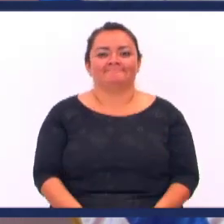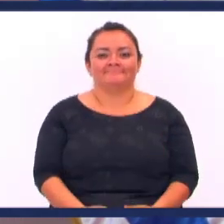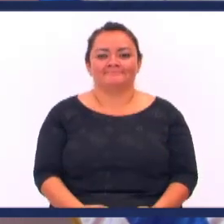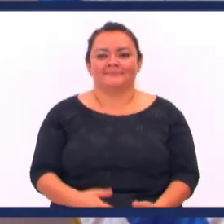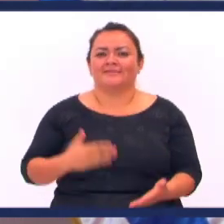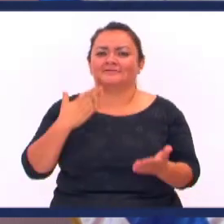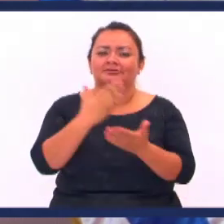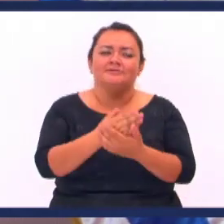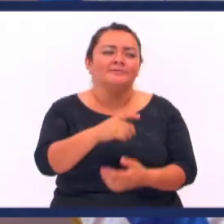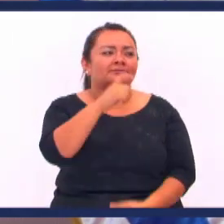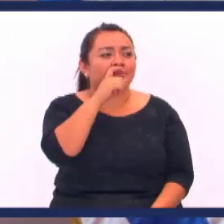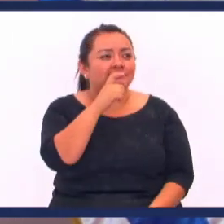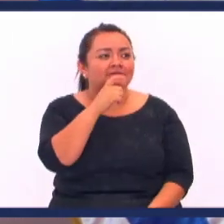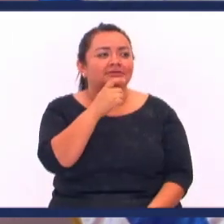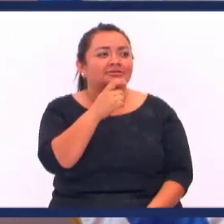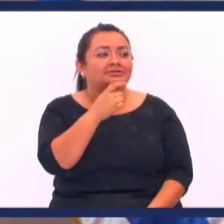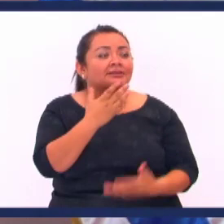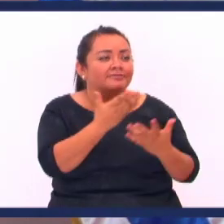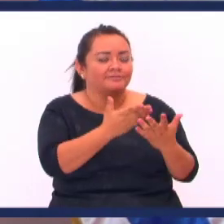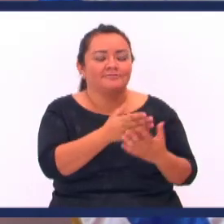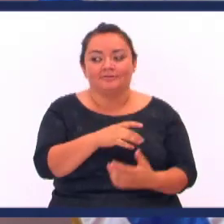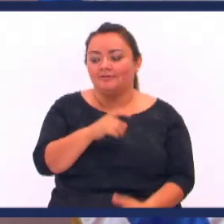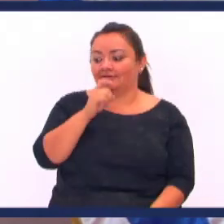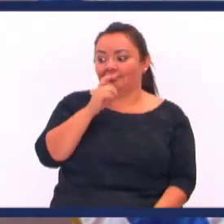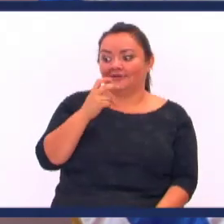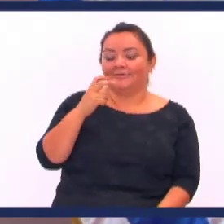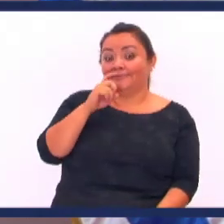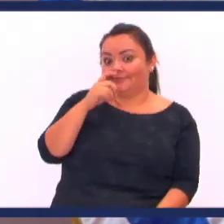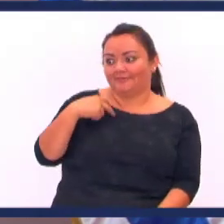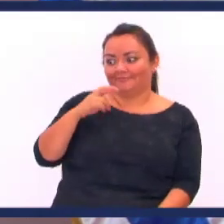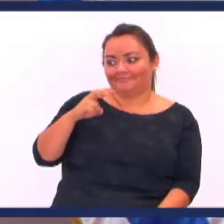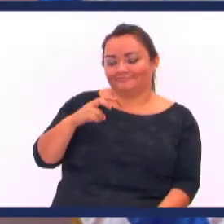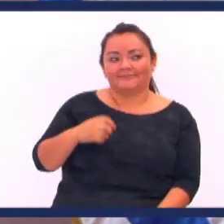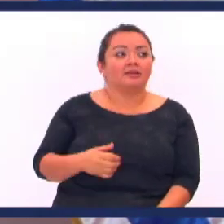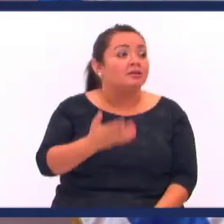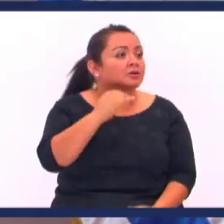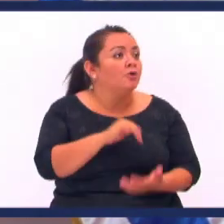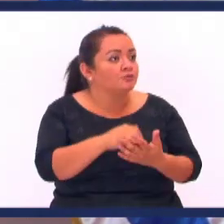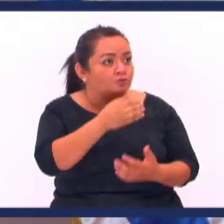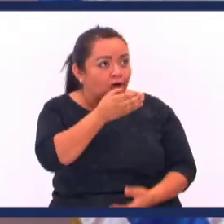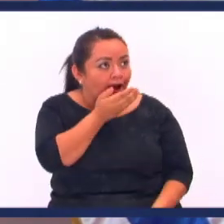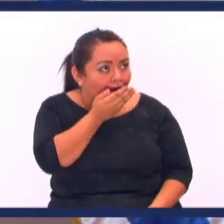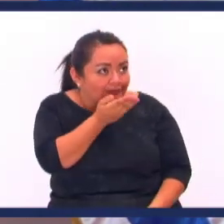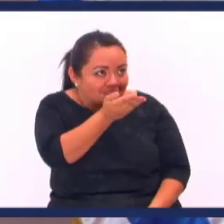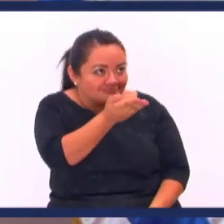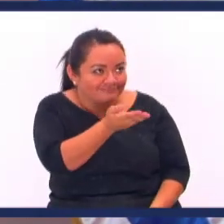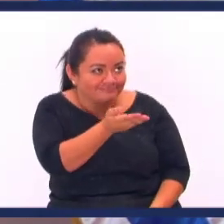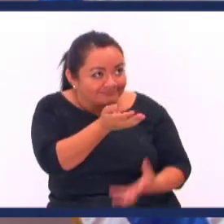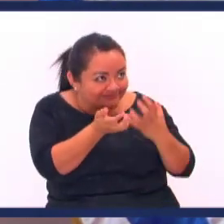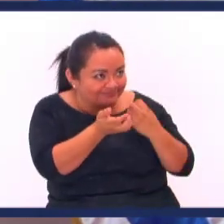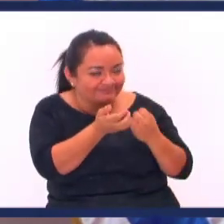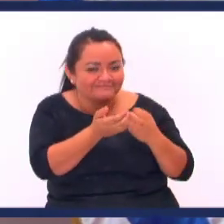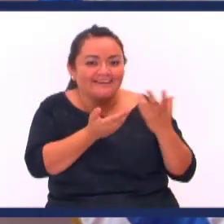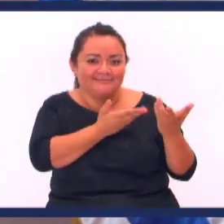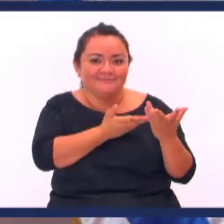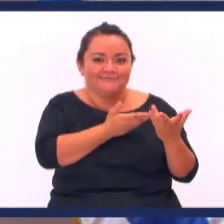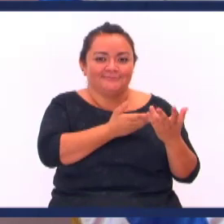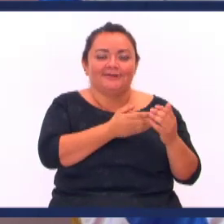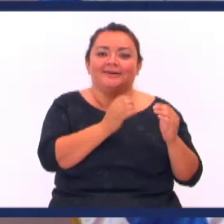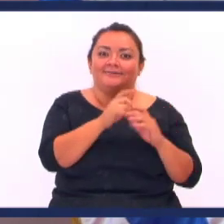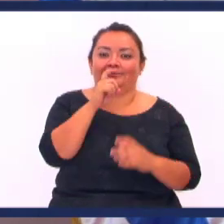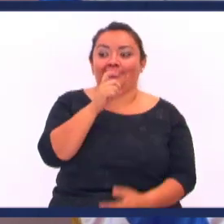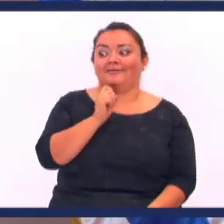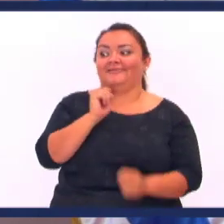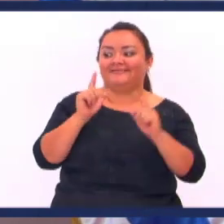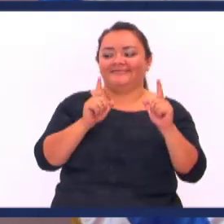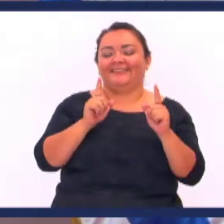Cuando llega su hijo Papi necesitas algo más Papi te sirvo otro trago Está bien Pero de agua De agua Papi te ayudo con algo Y